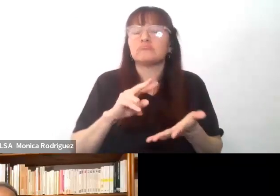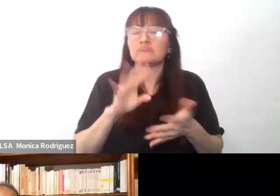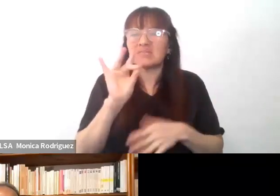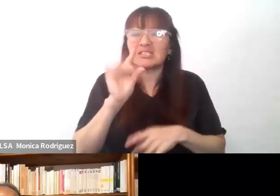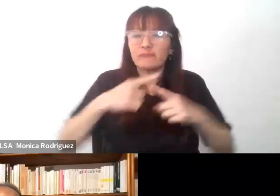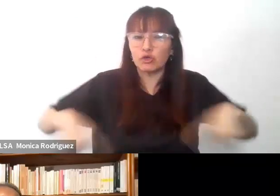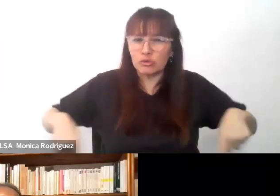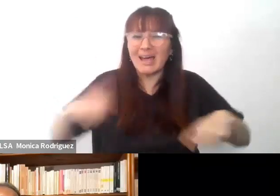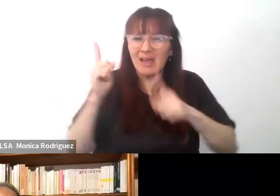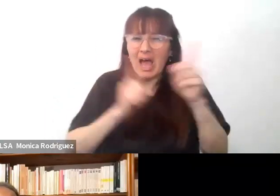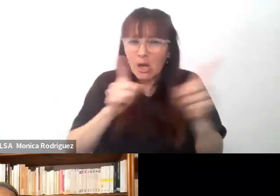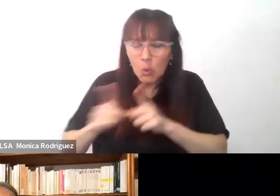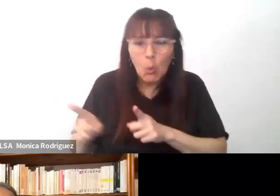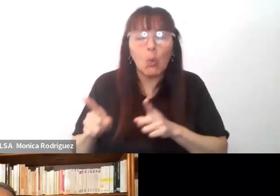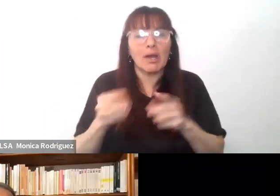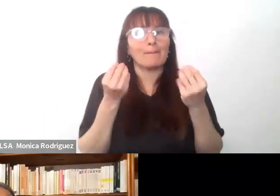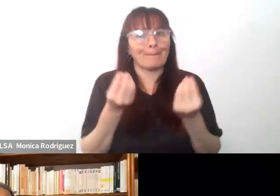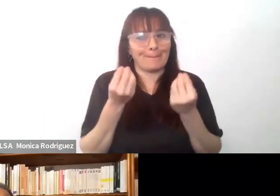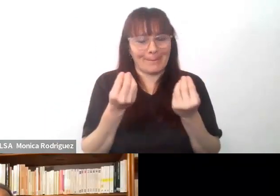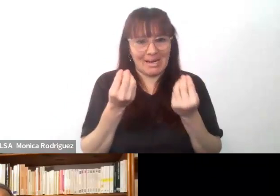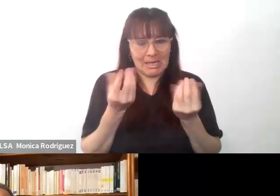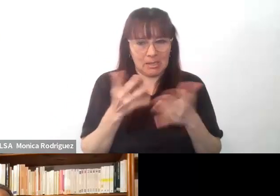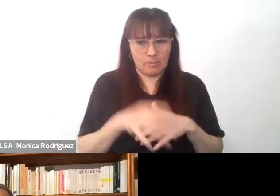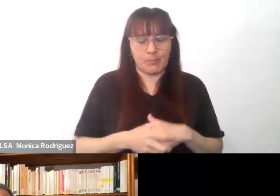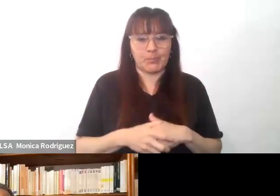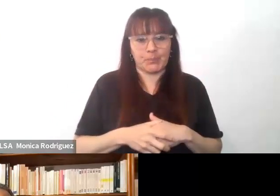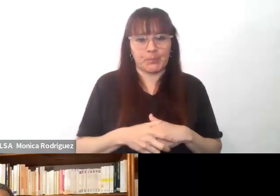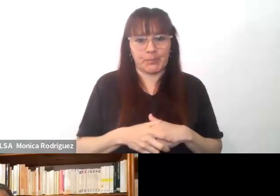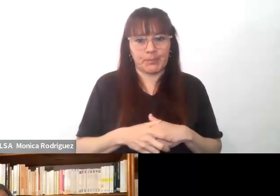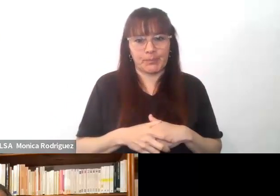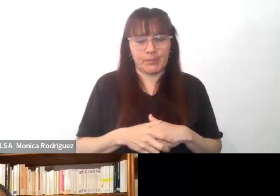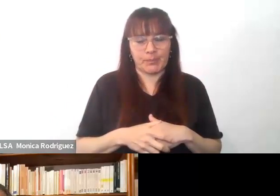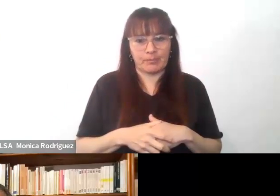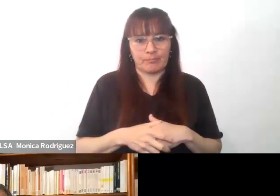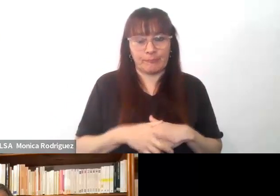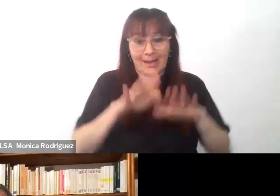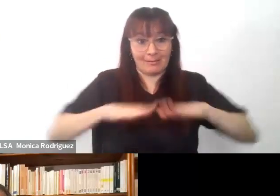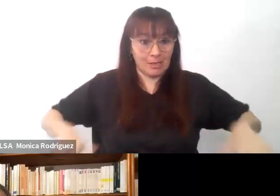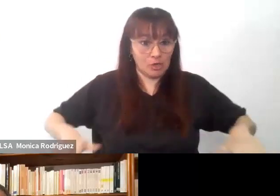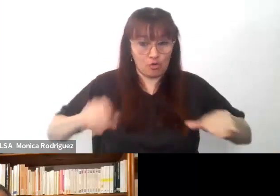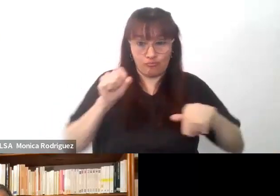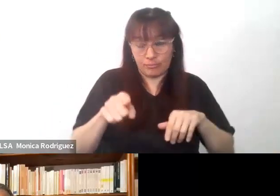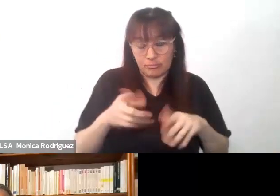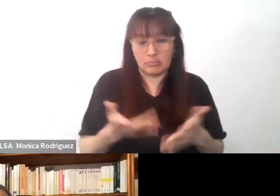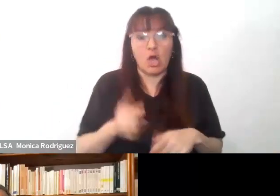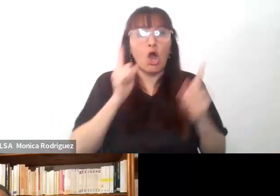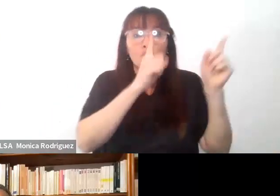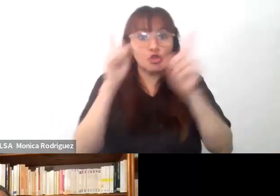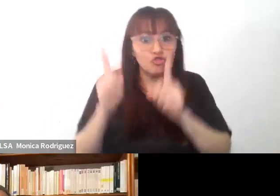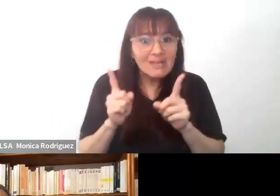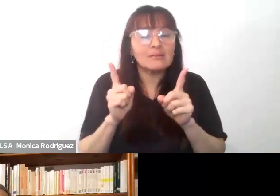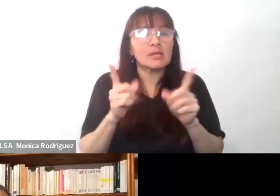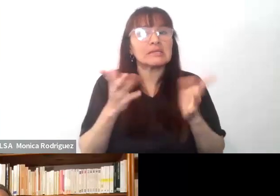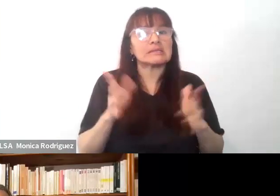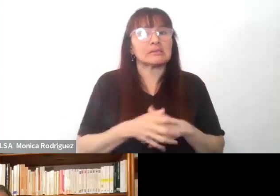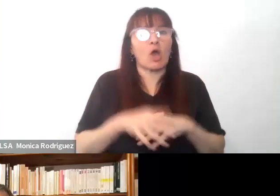tomar en su seno a estos niños. Los docentes no